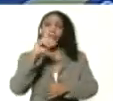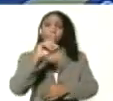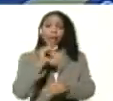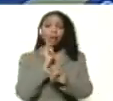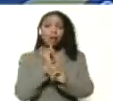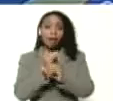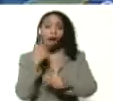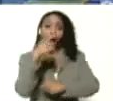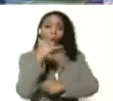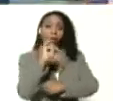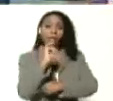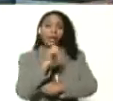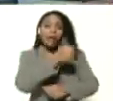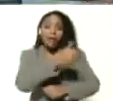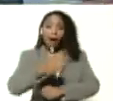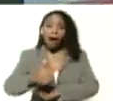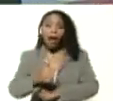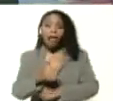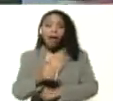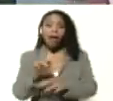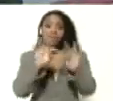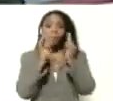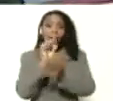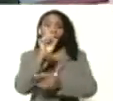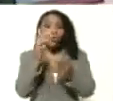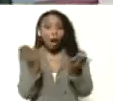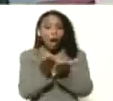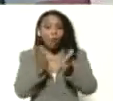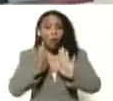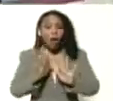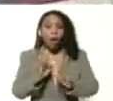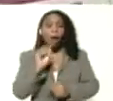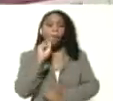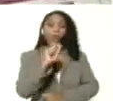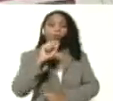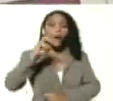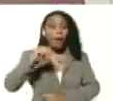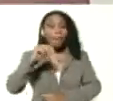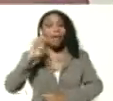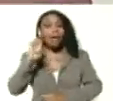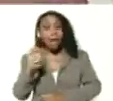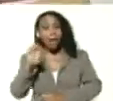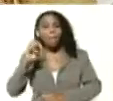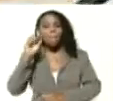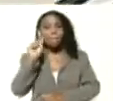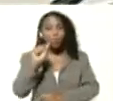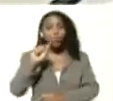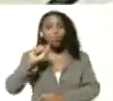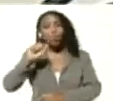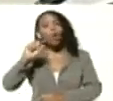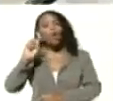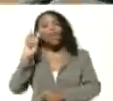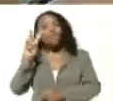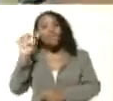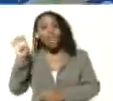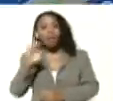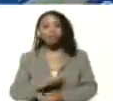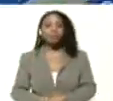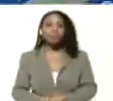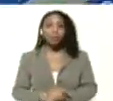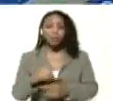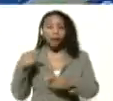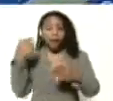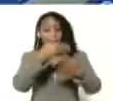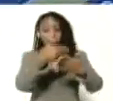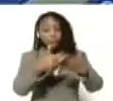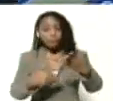guía pedagógica. Cada familia una escuela.me.gov.b. Aquí está la guía